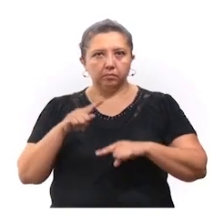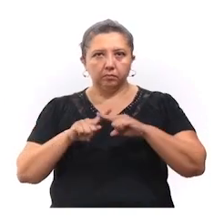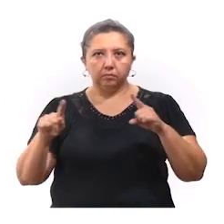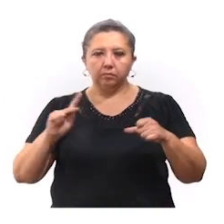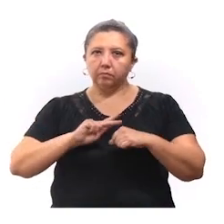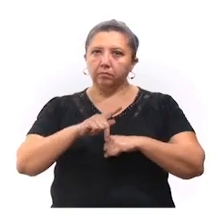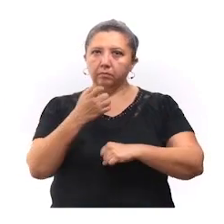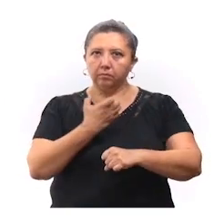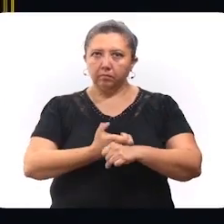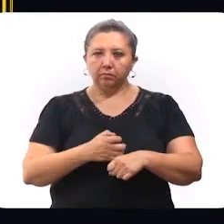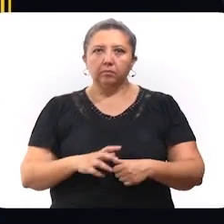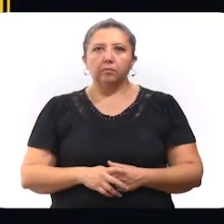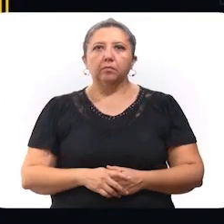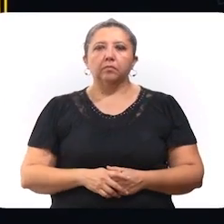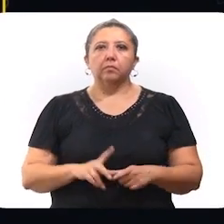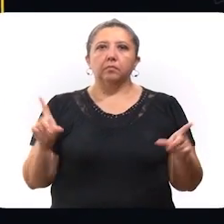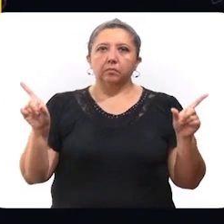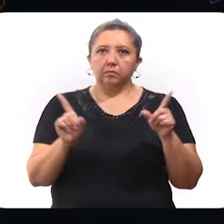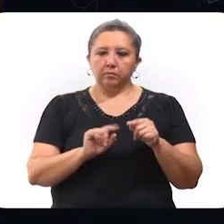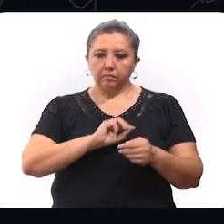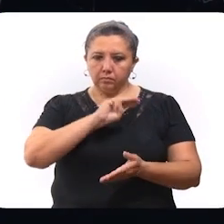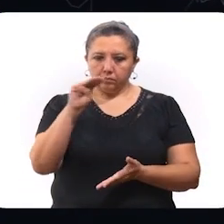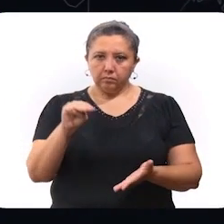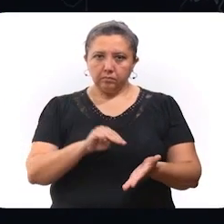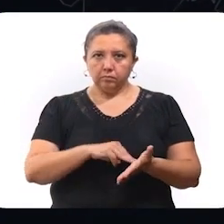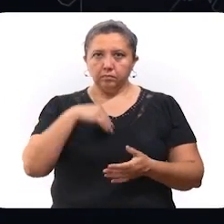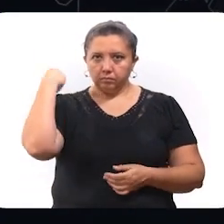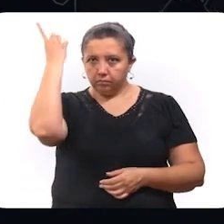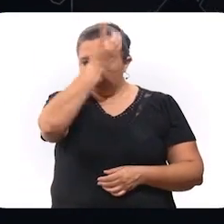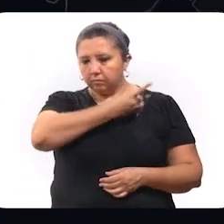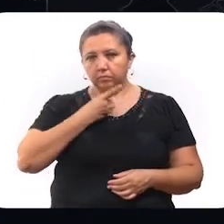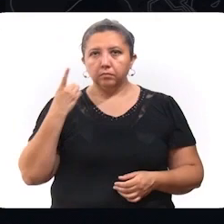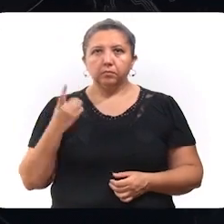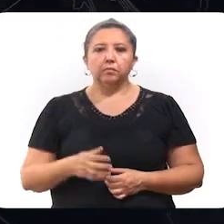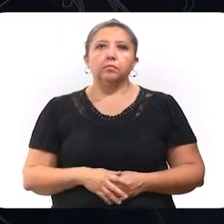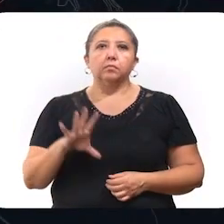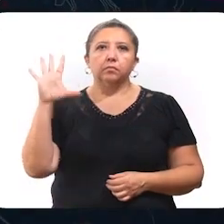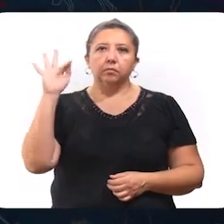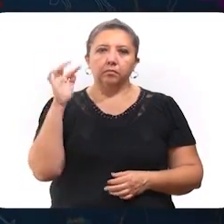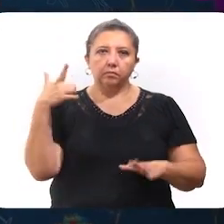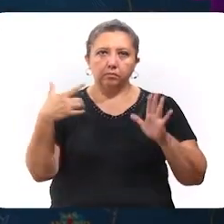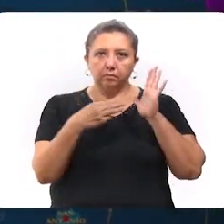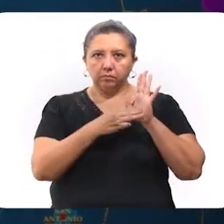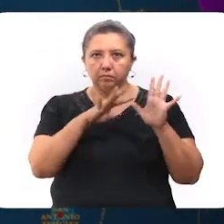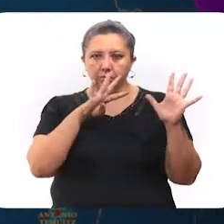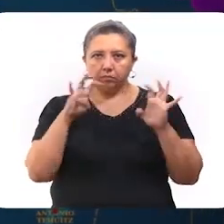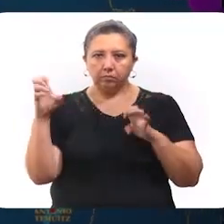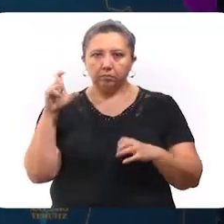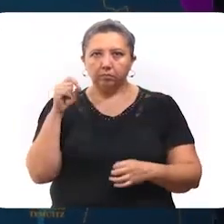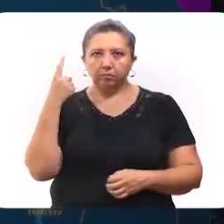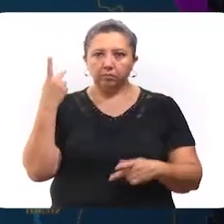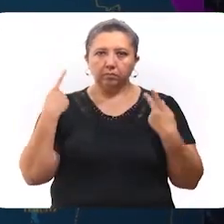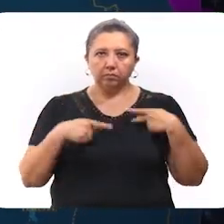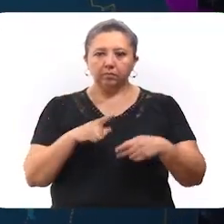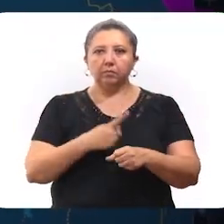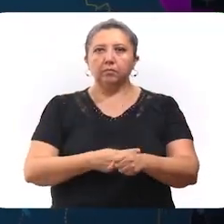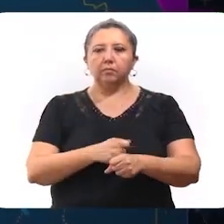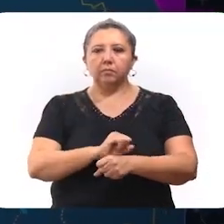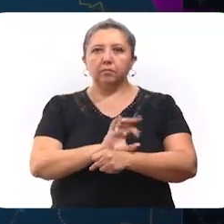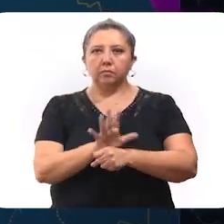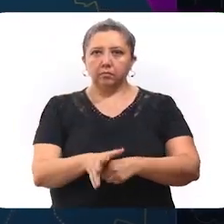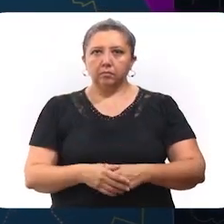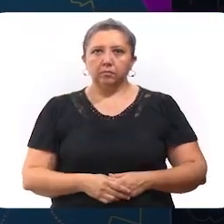país u otro estado. Específicamente en Mérida se han diagnosticado 47,921 personas